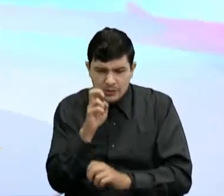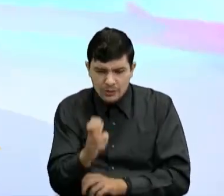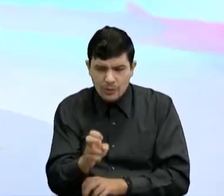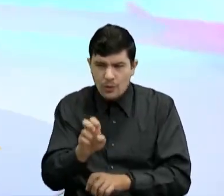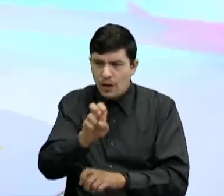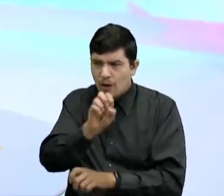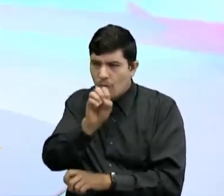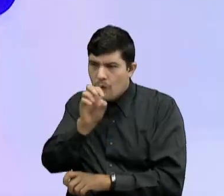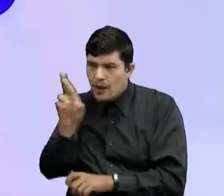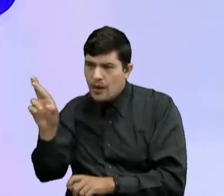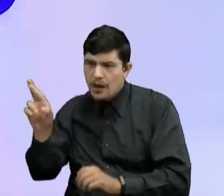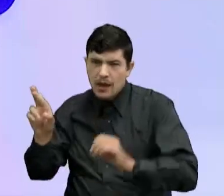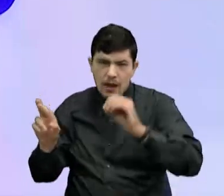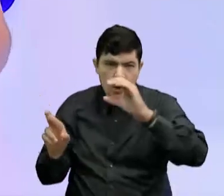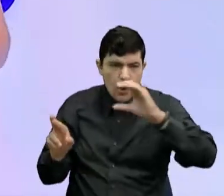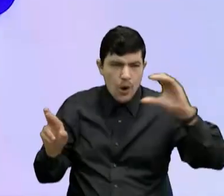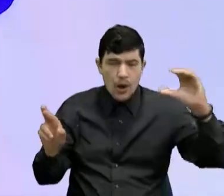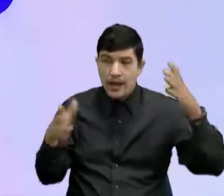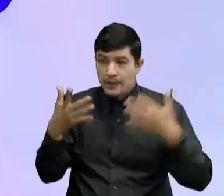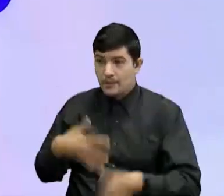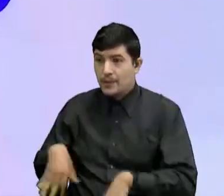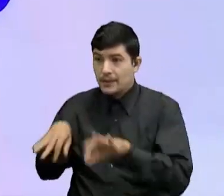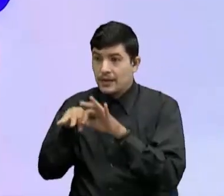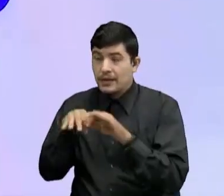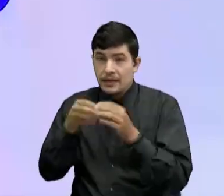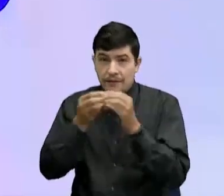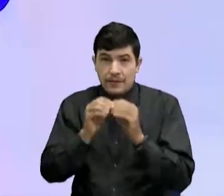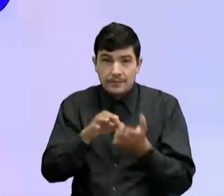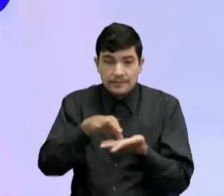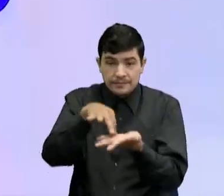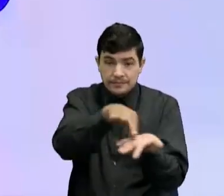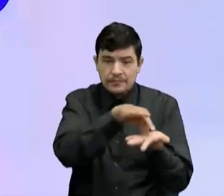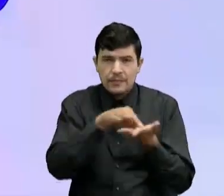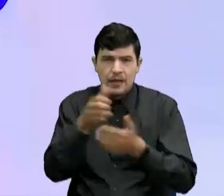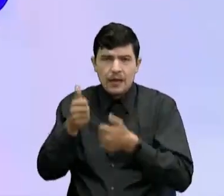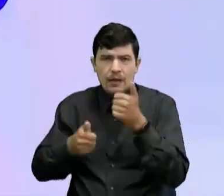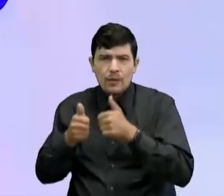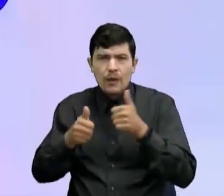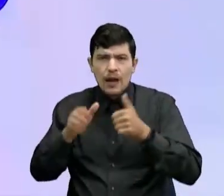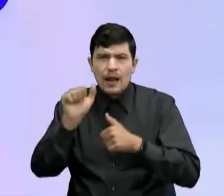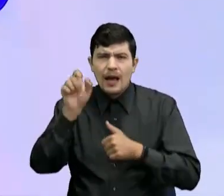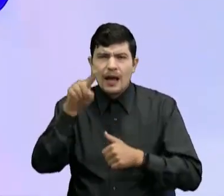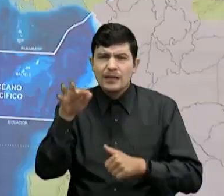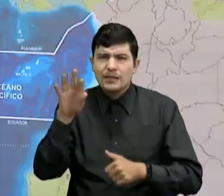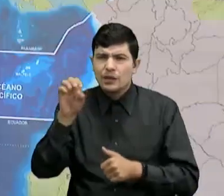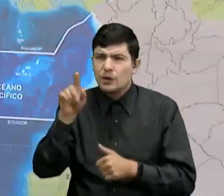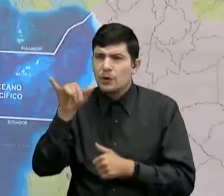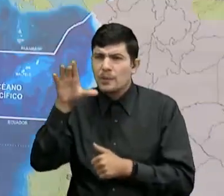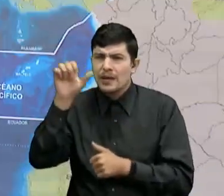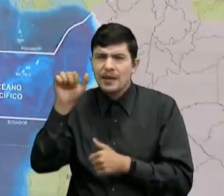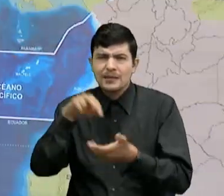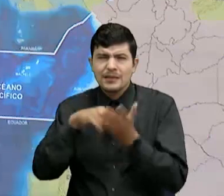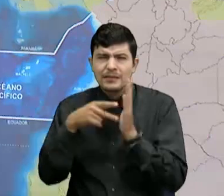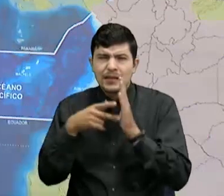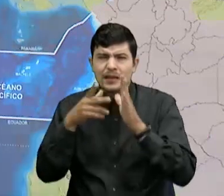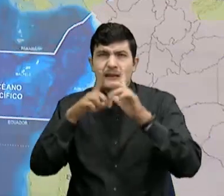diferencia Profe Entre la posición Geográfica Y cuál es la posición Astronómica Correcto Voy a trabajar Un minutito